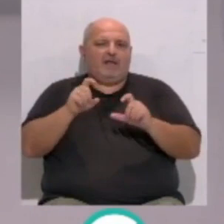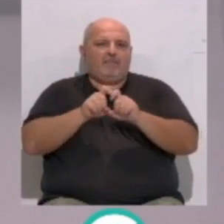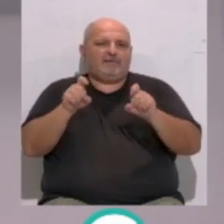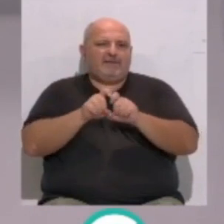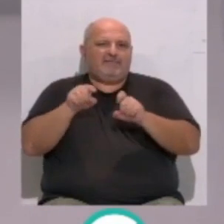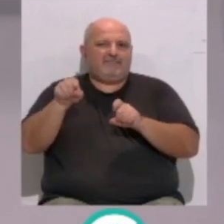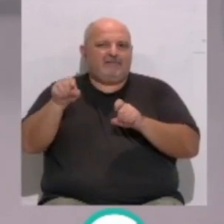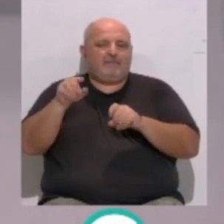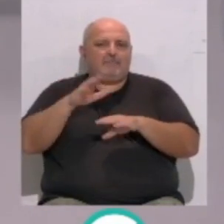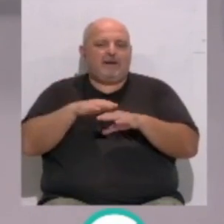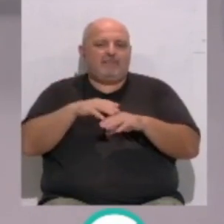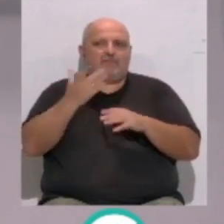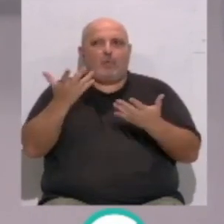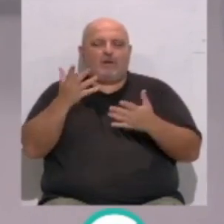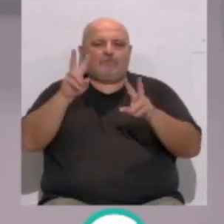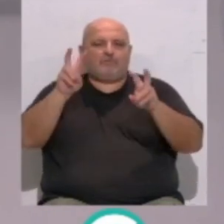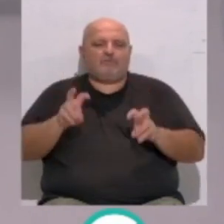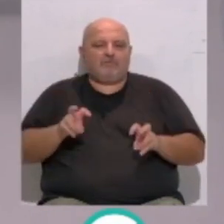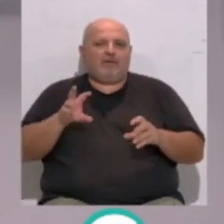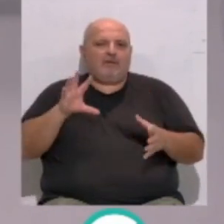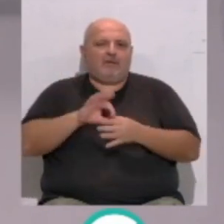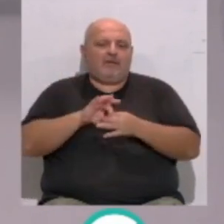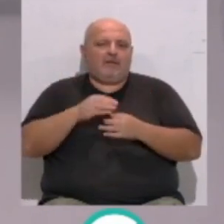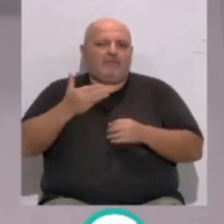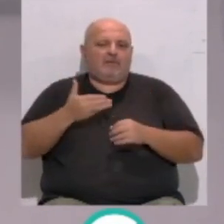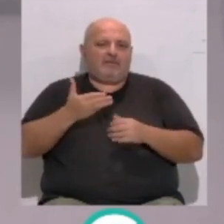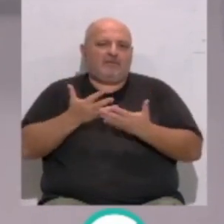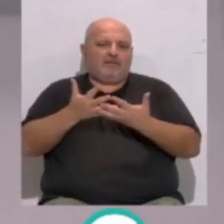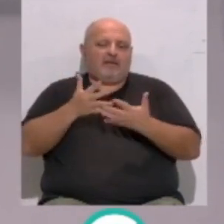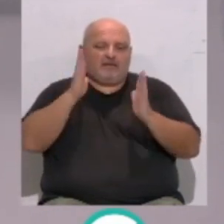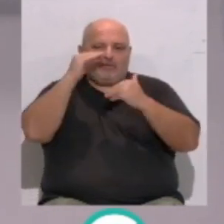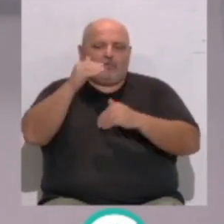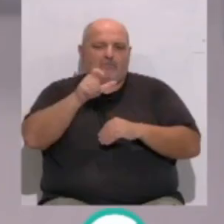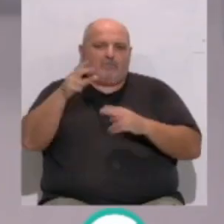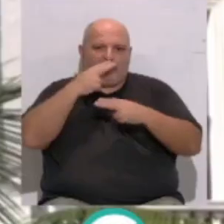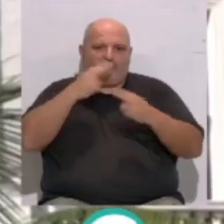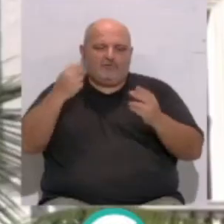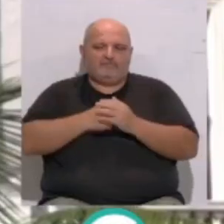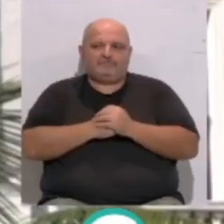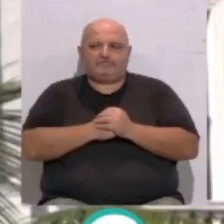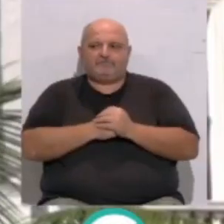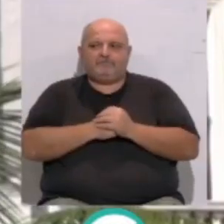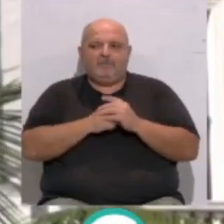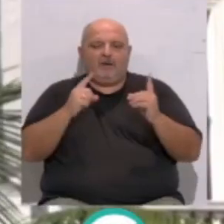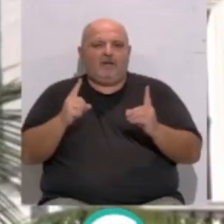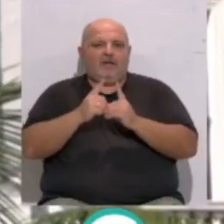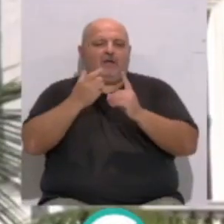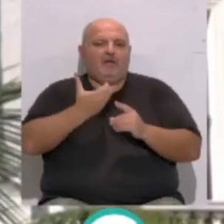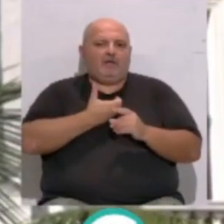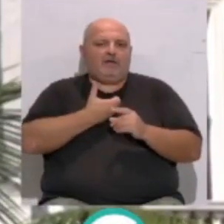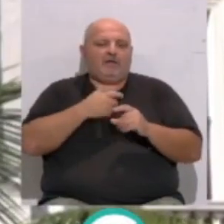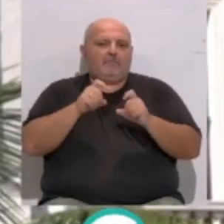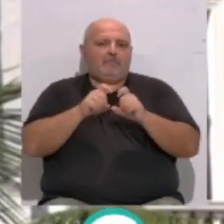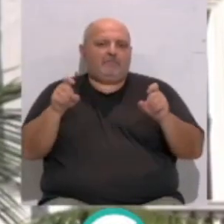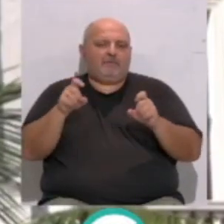adjudicataria para perfilar cuestiones relativas a esta importante prestación de atención al público. Encuentro entre el Ayuntamiento y la